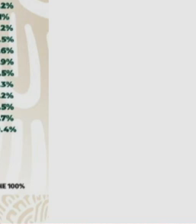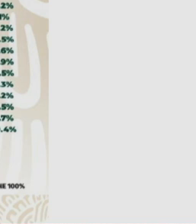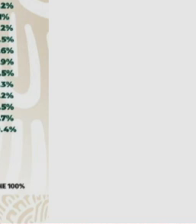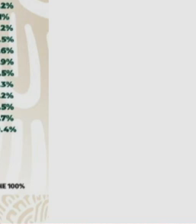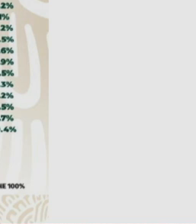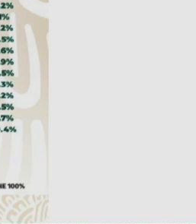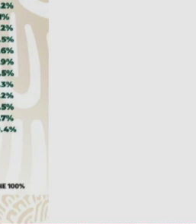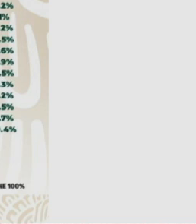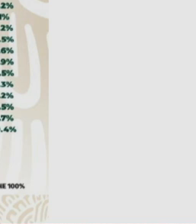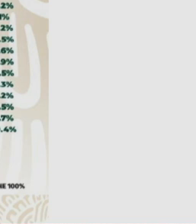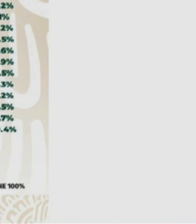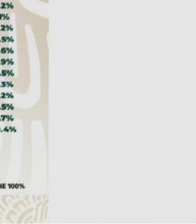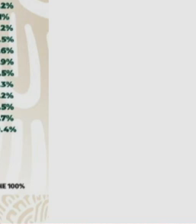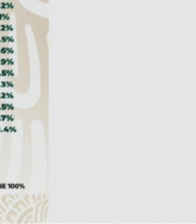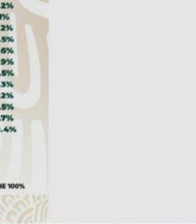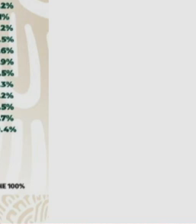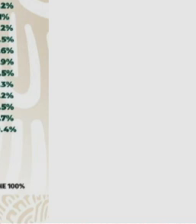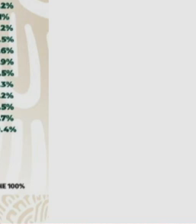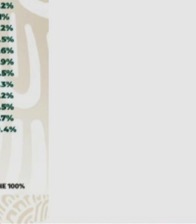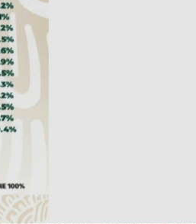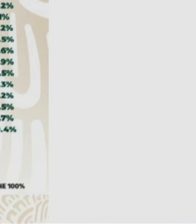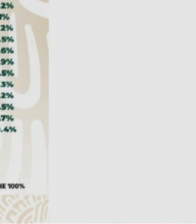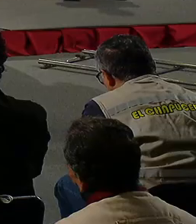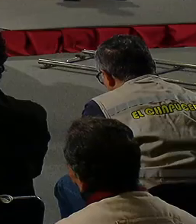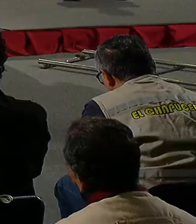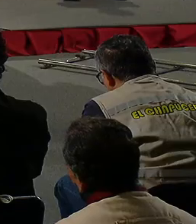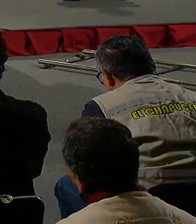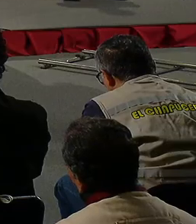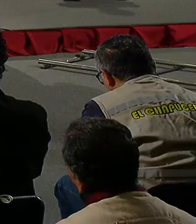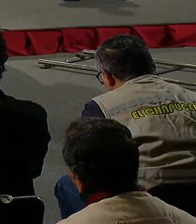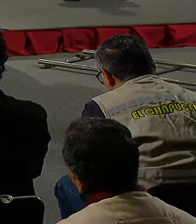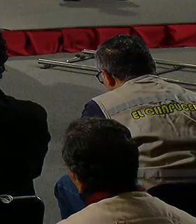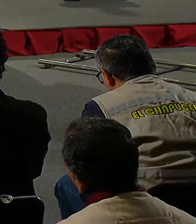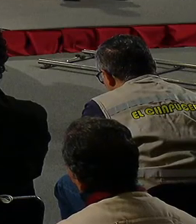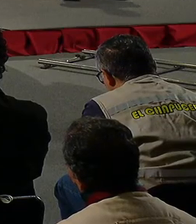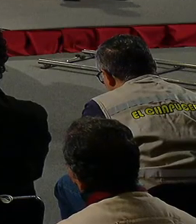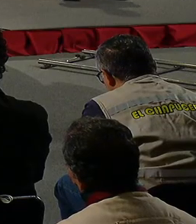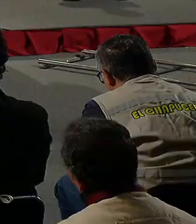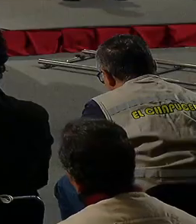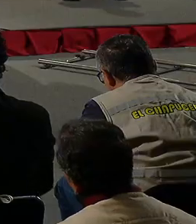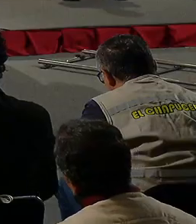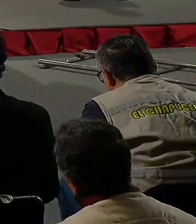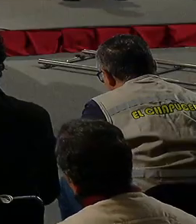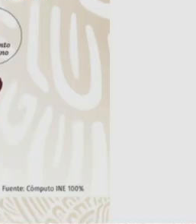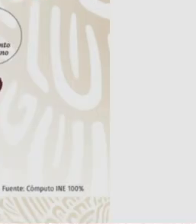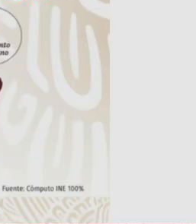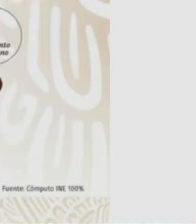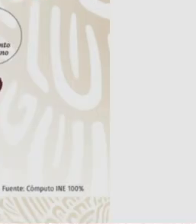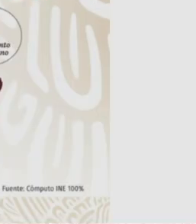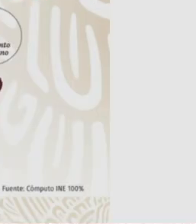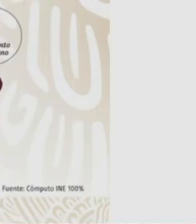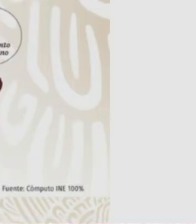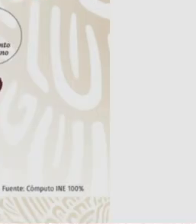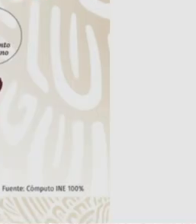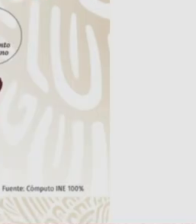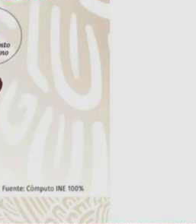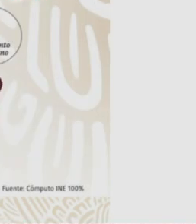300 distritos, la coalición de la transformación morena PT y Partido Verde